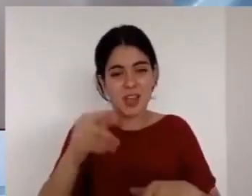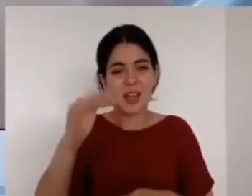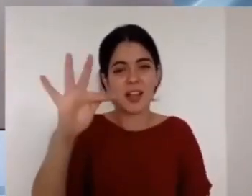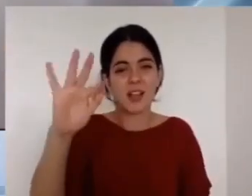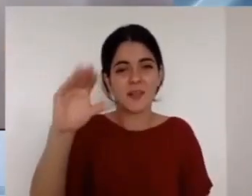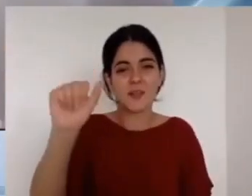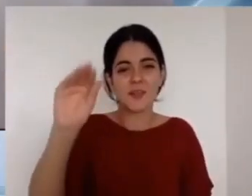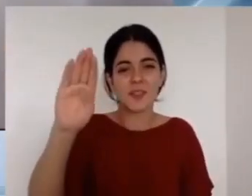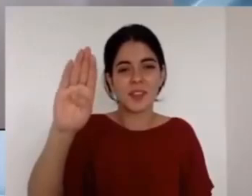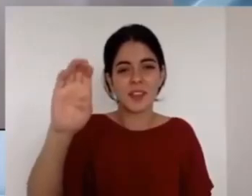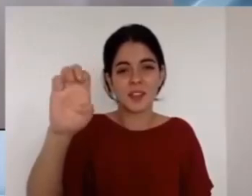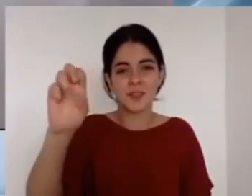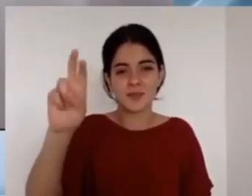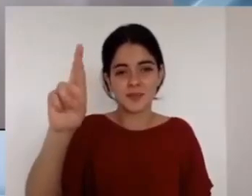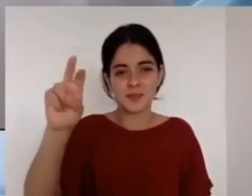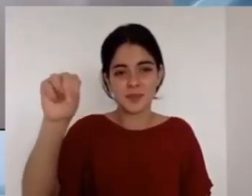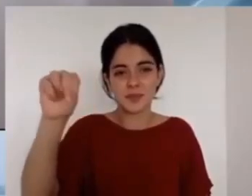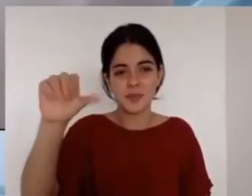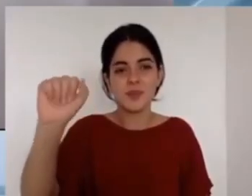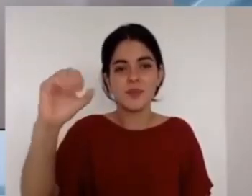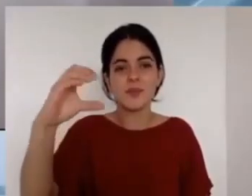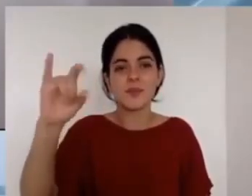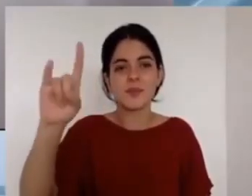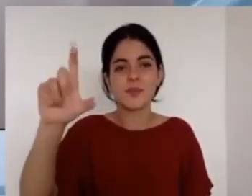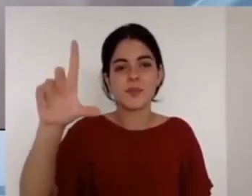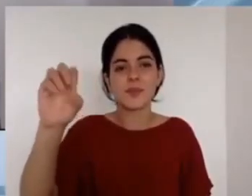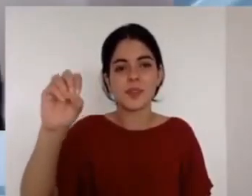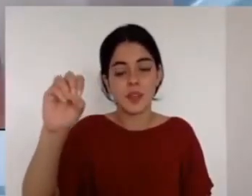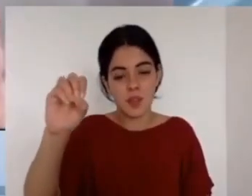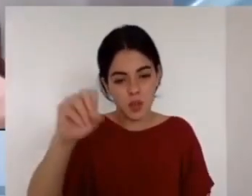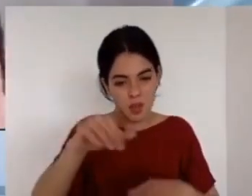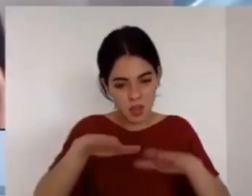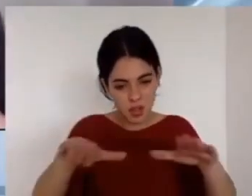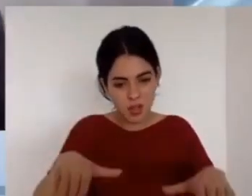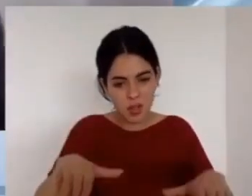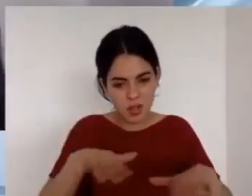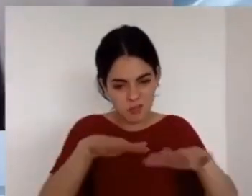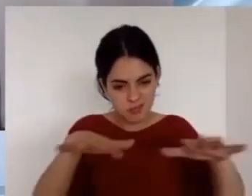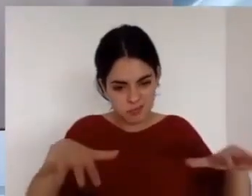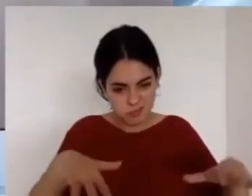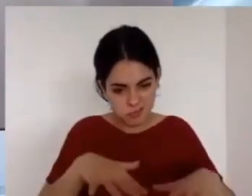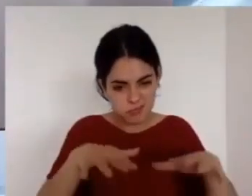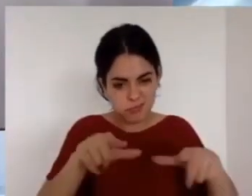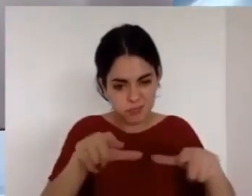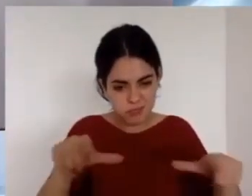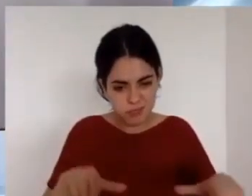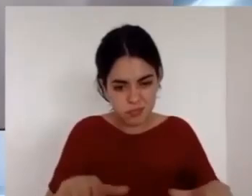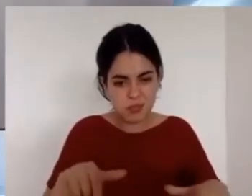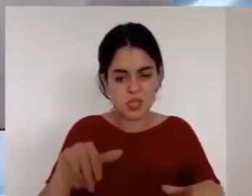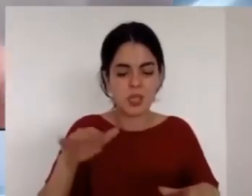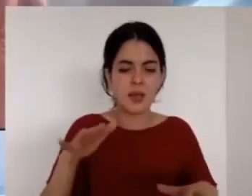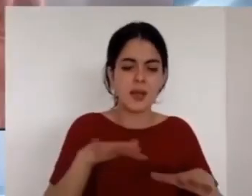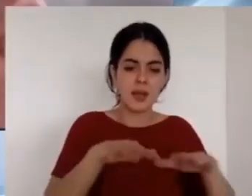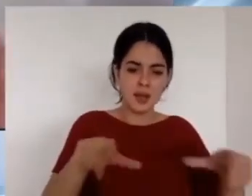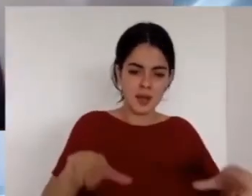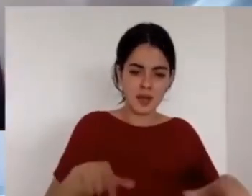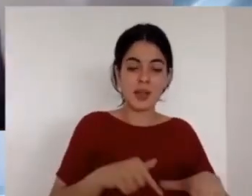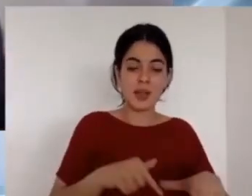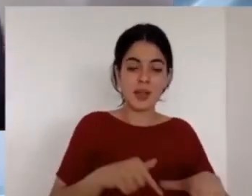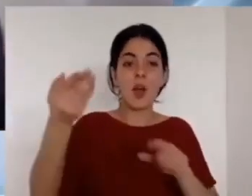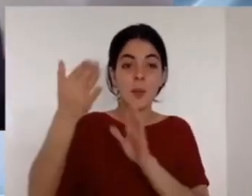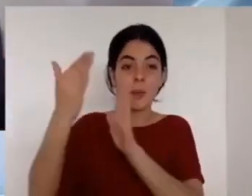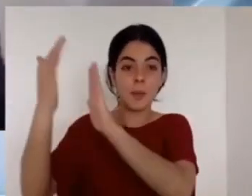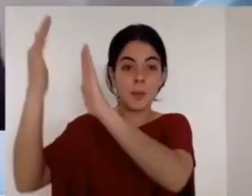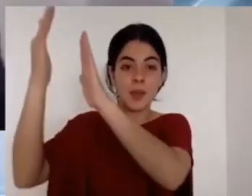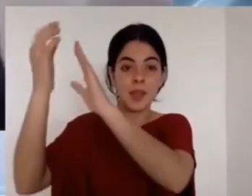yo quiero ver tu gloria ver tu rostro porque cuando vemos las manos